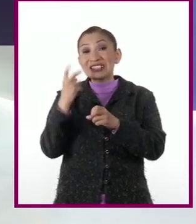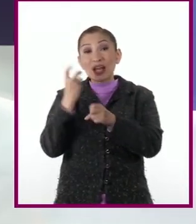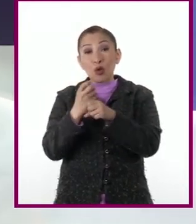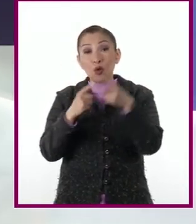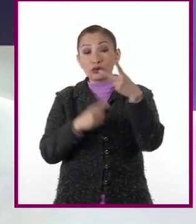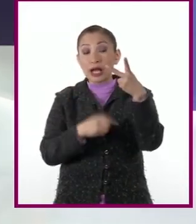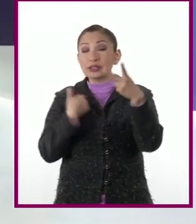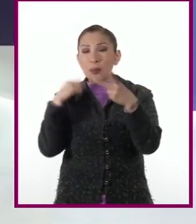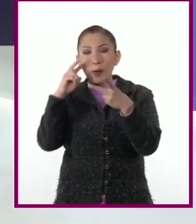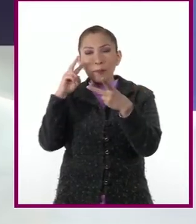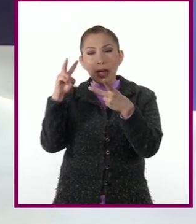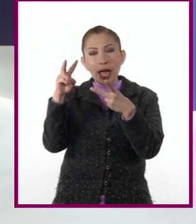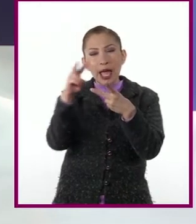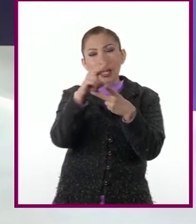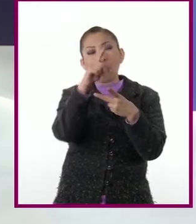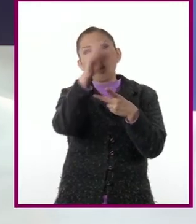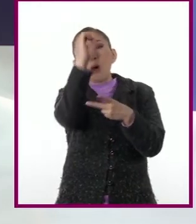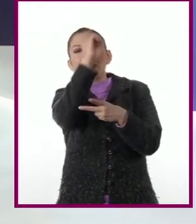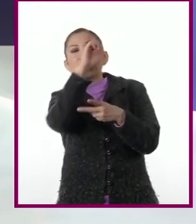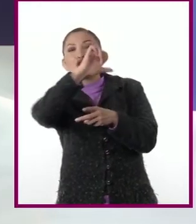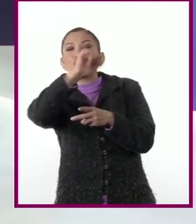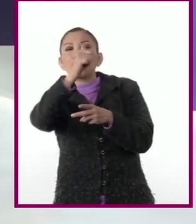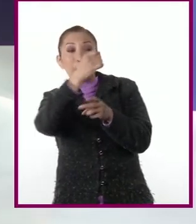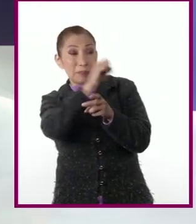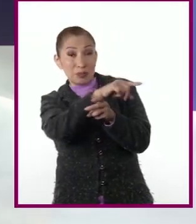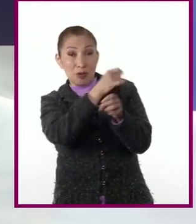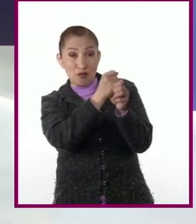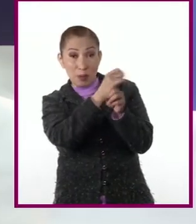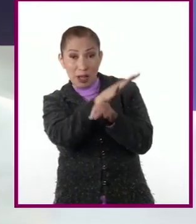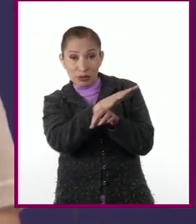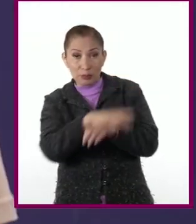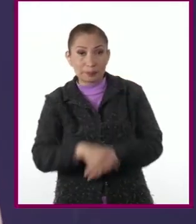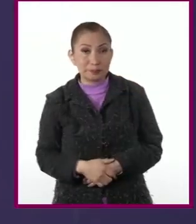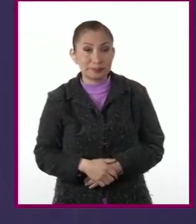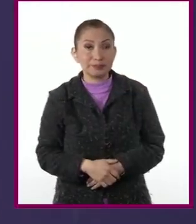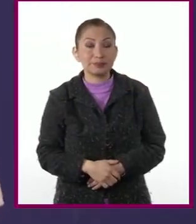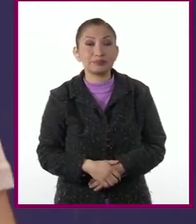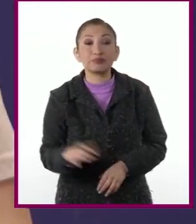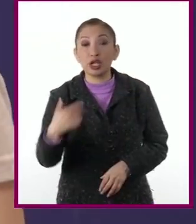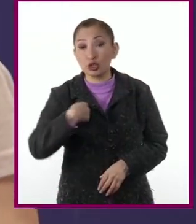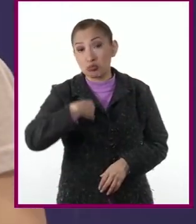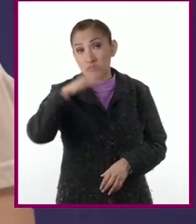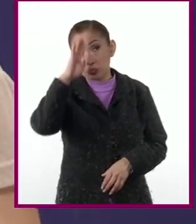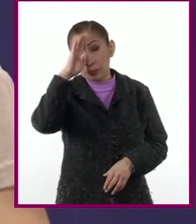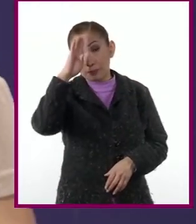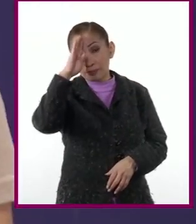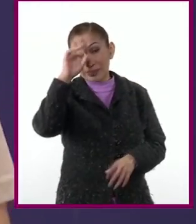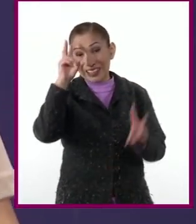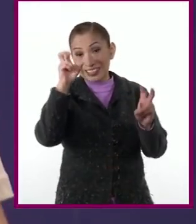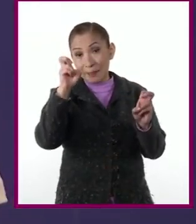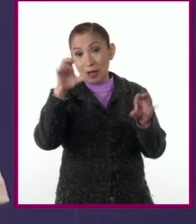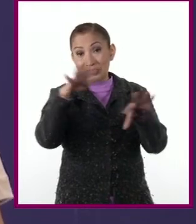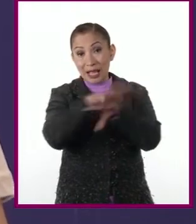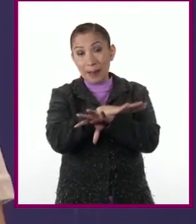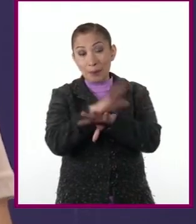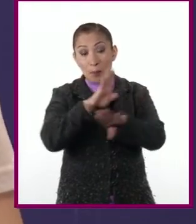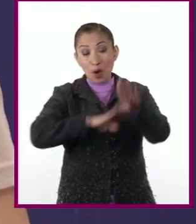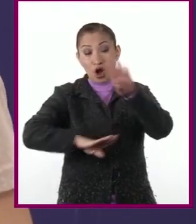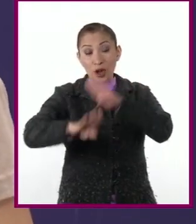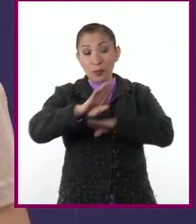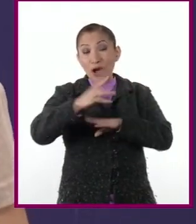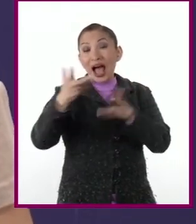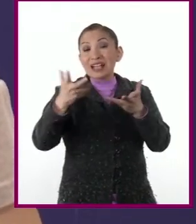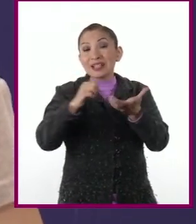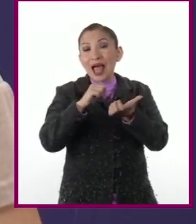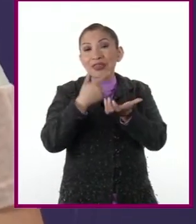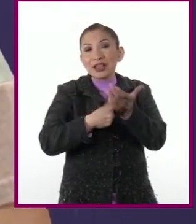me permiten observar la interpretación de la información que busco. Si lo pensamos, en el tema de los cambios biológicos que genera